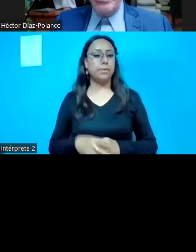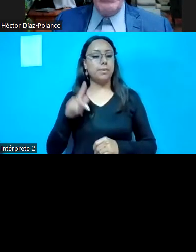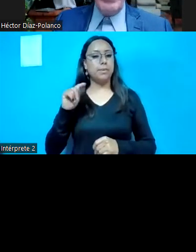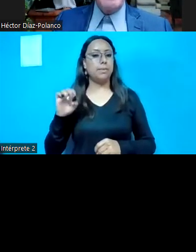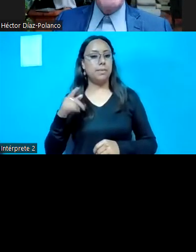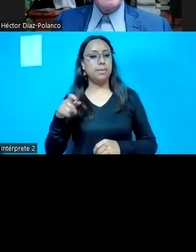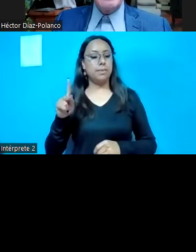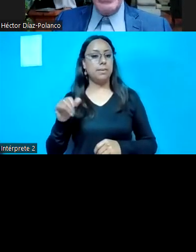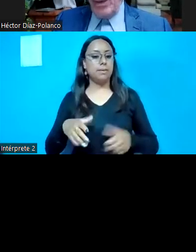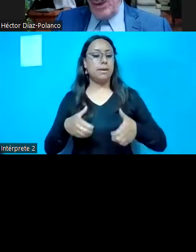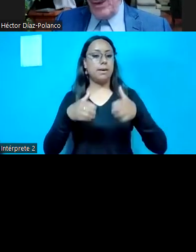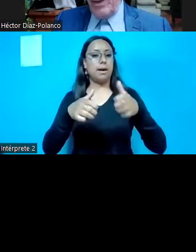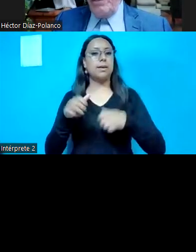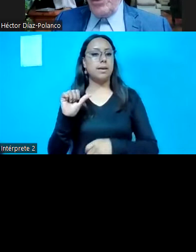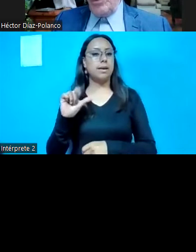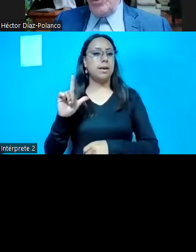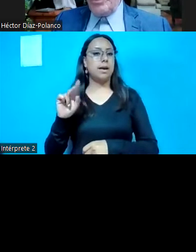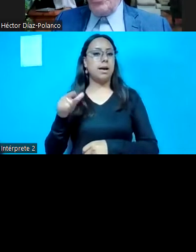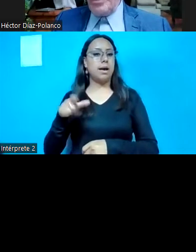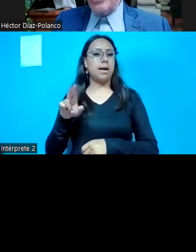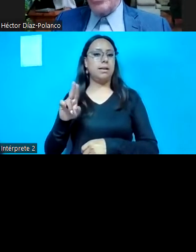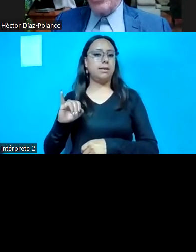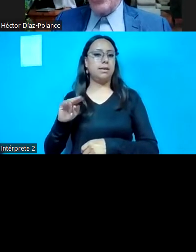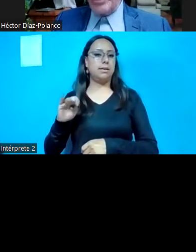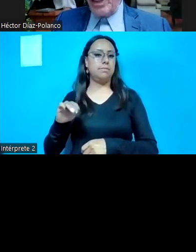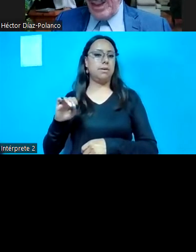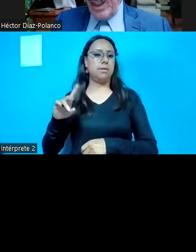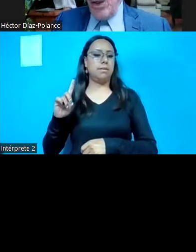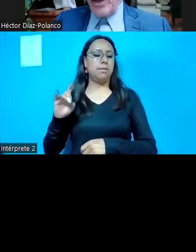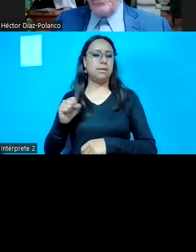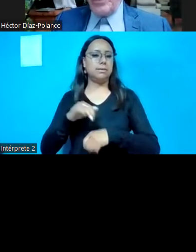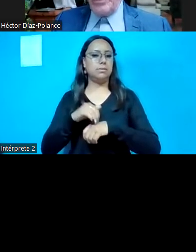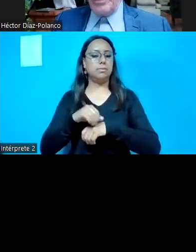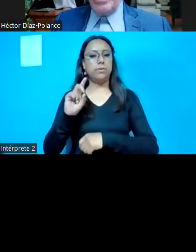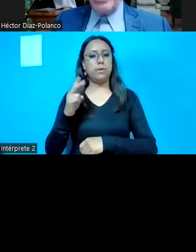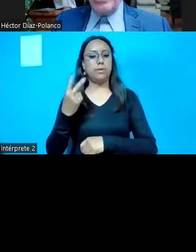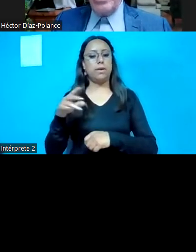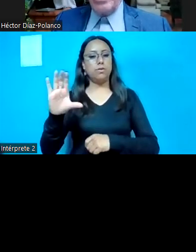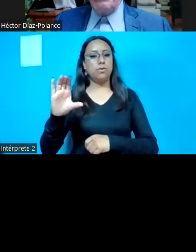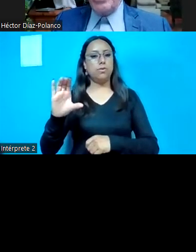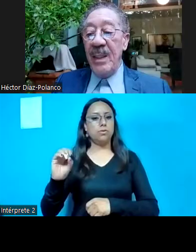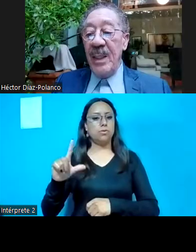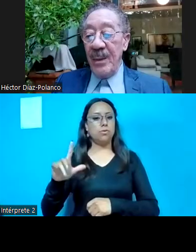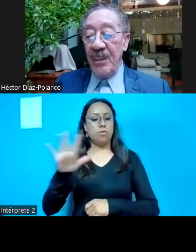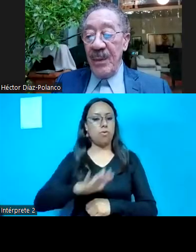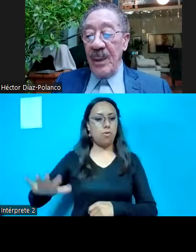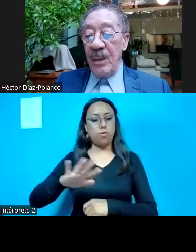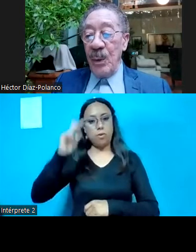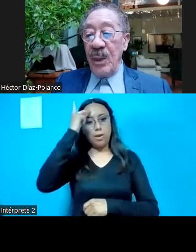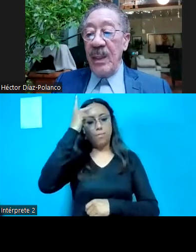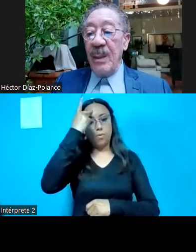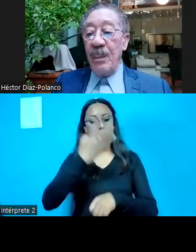Alquímedes 32, Colonia Polanco, cuarta sección, alcaldía Miguel Hidalgo,